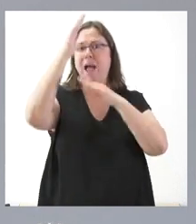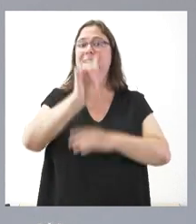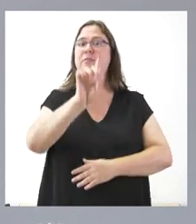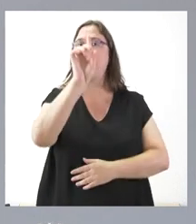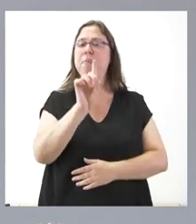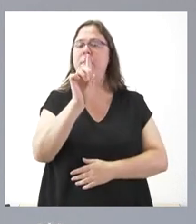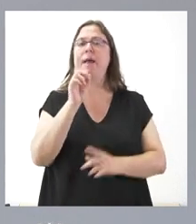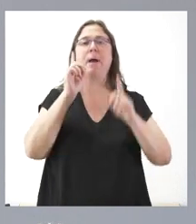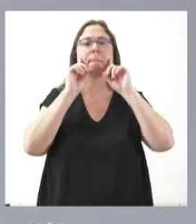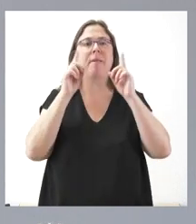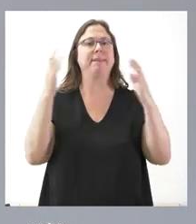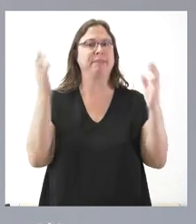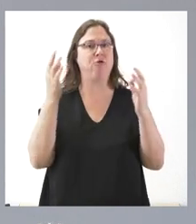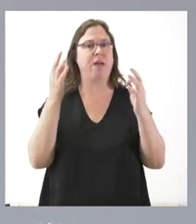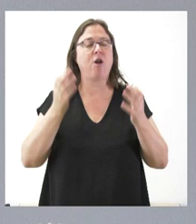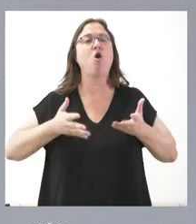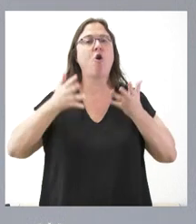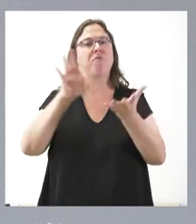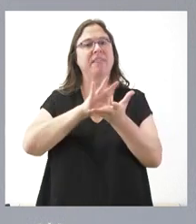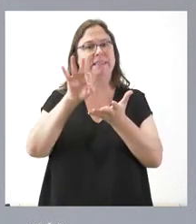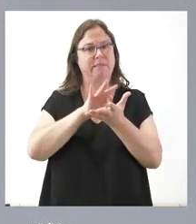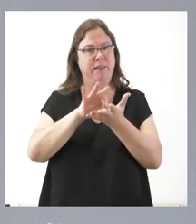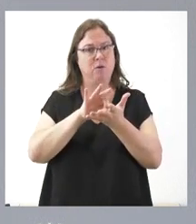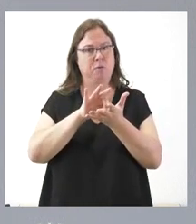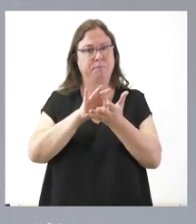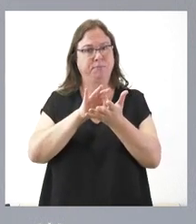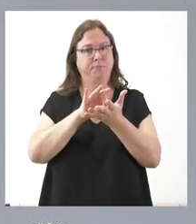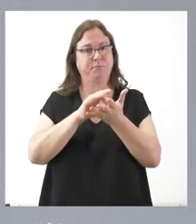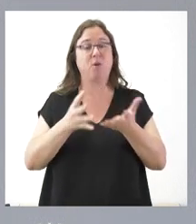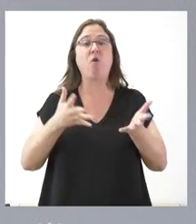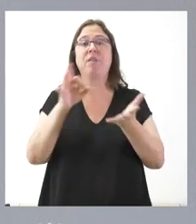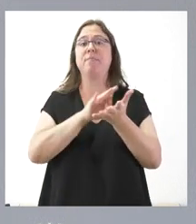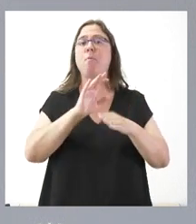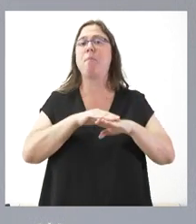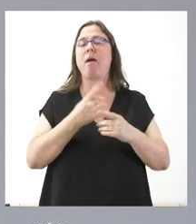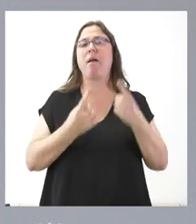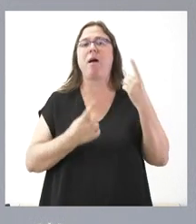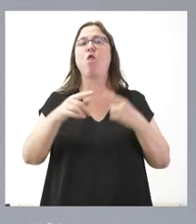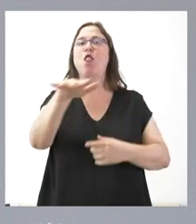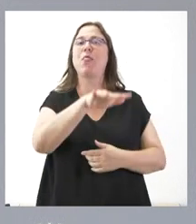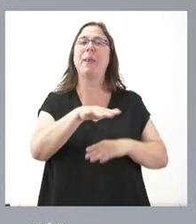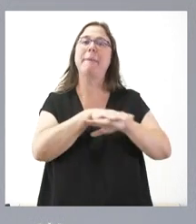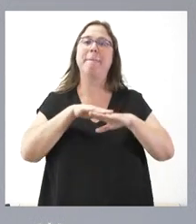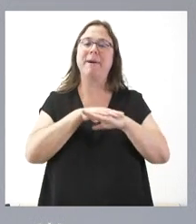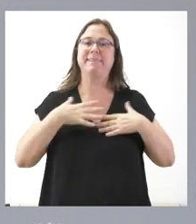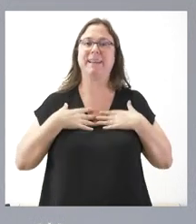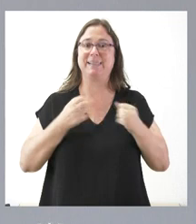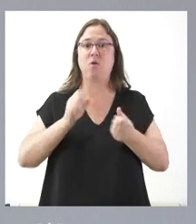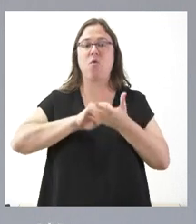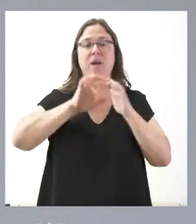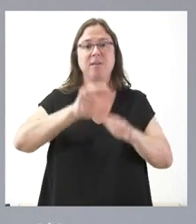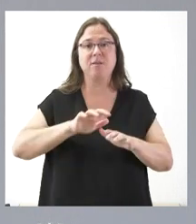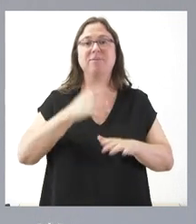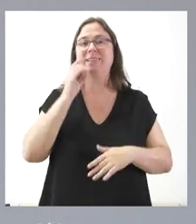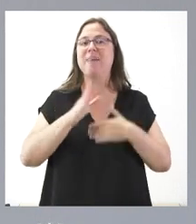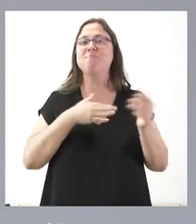previsto tanto la prestación de los servicios a algunas zonas básicas de salud de Castilla y León por